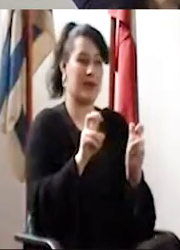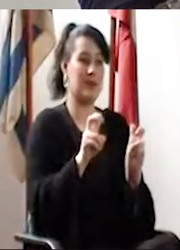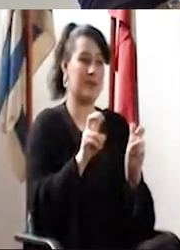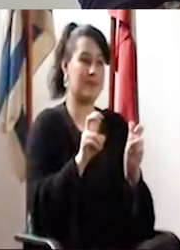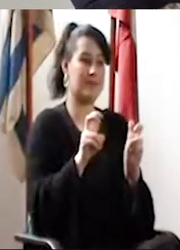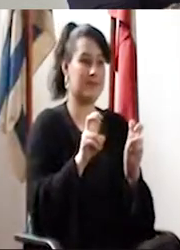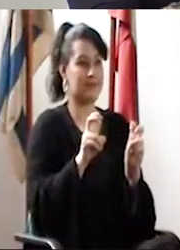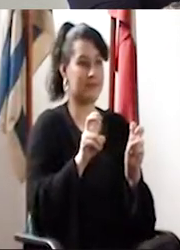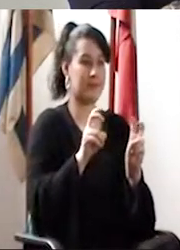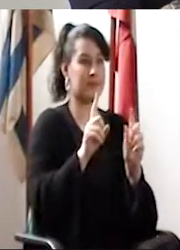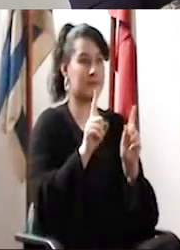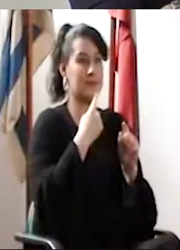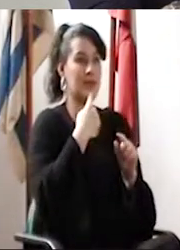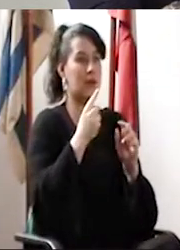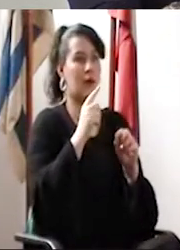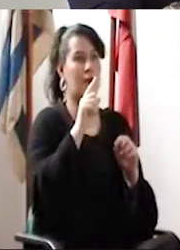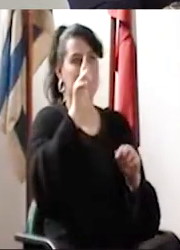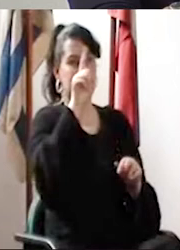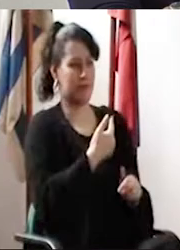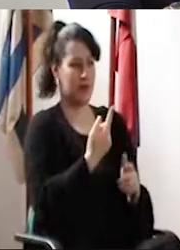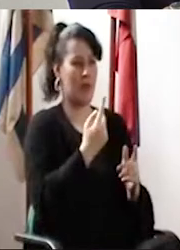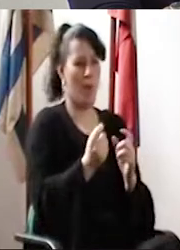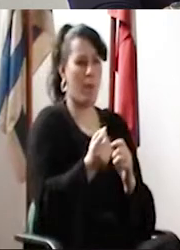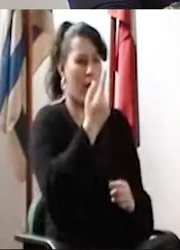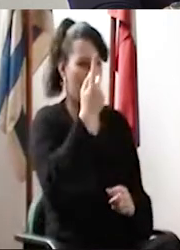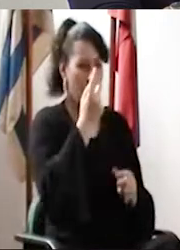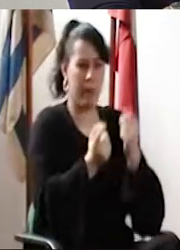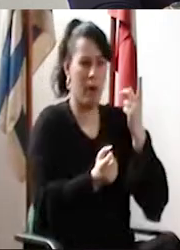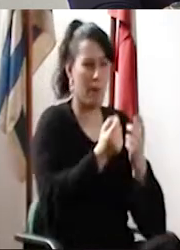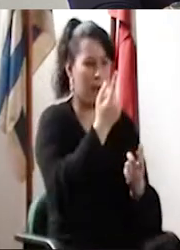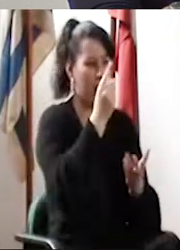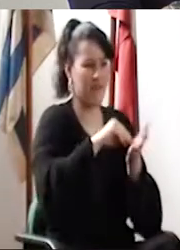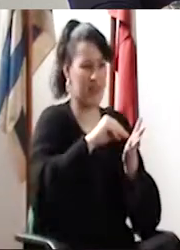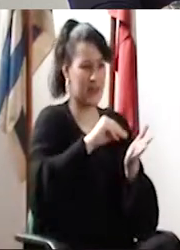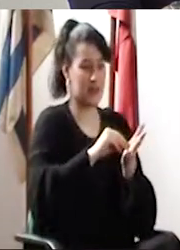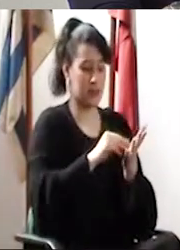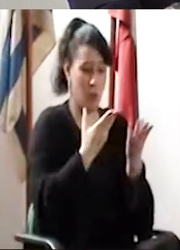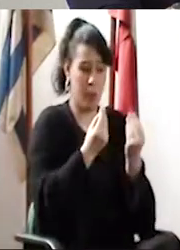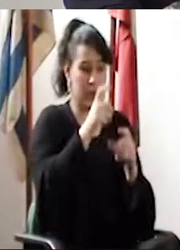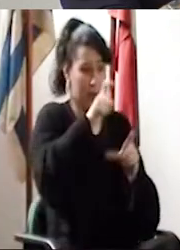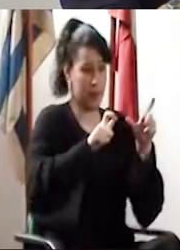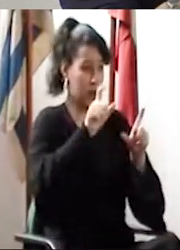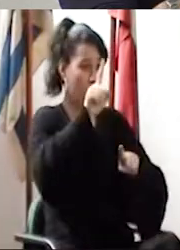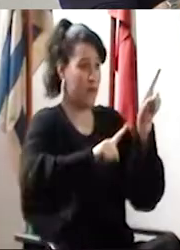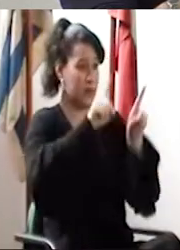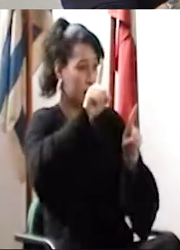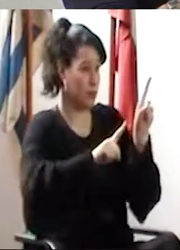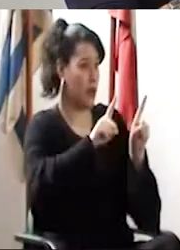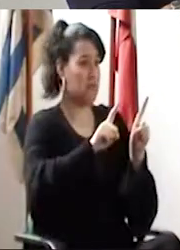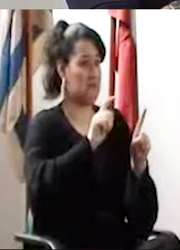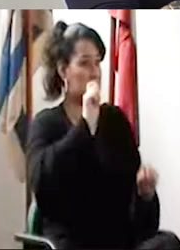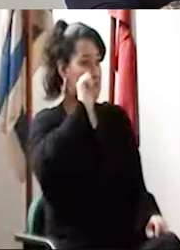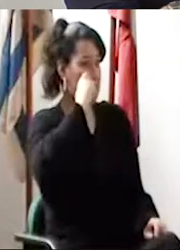es una cosa bastante, no digo inédita, pero se da poco porque muchos de los actores